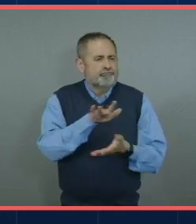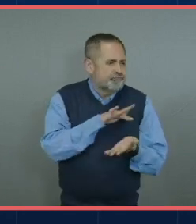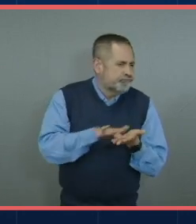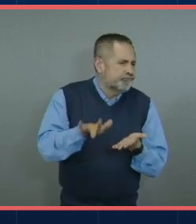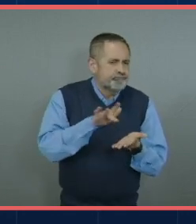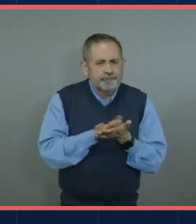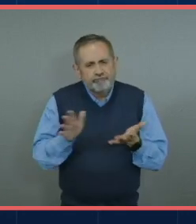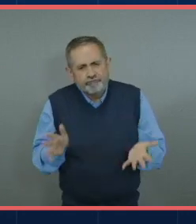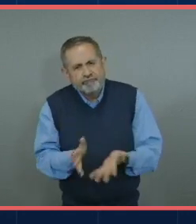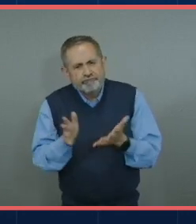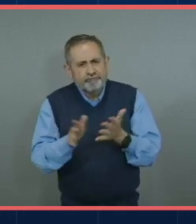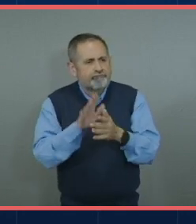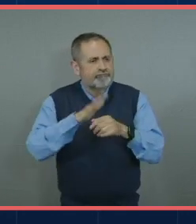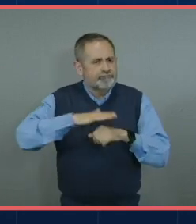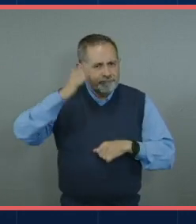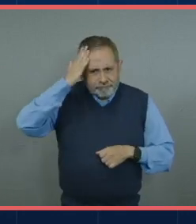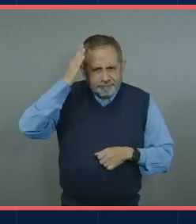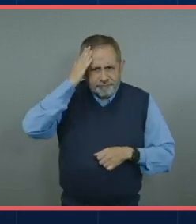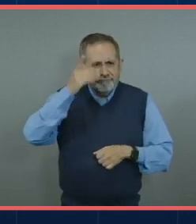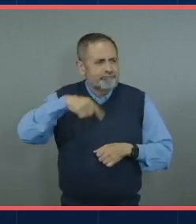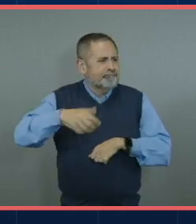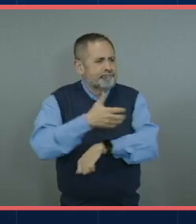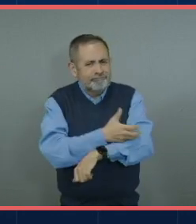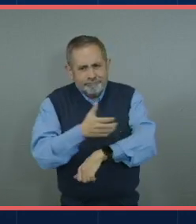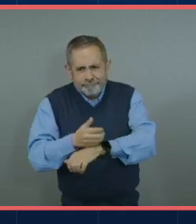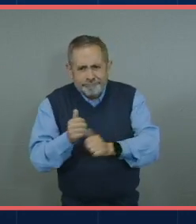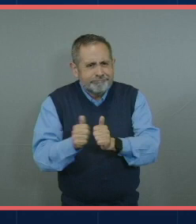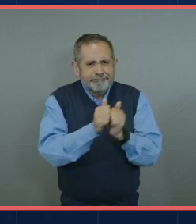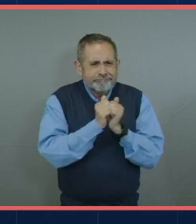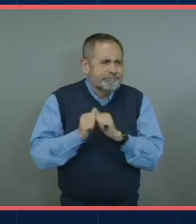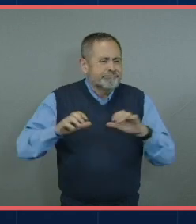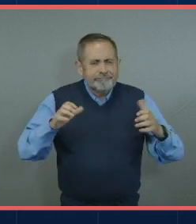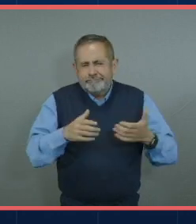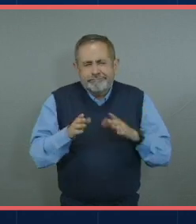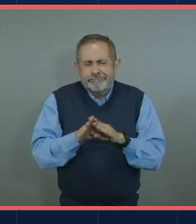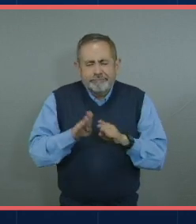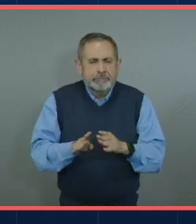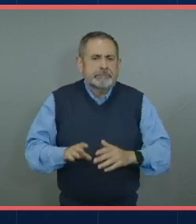pues tus líderes y tus compañeros en esta aventura del banco